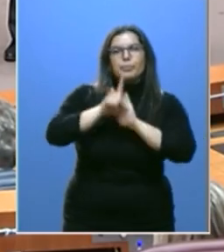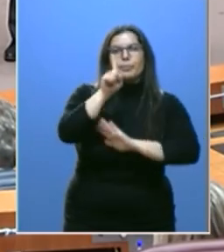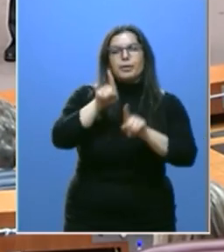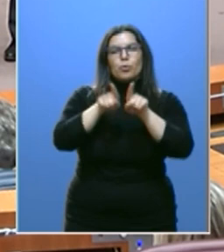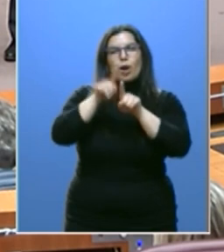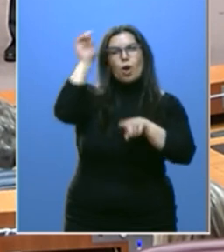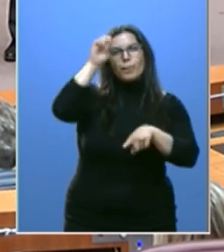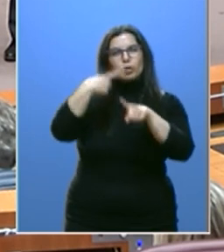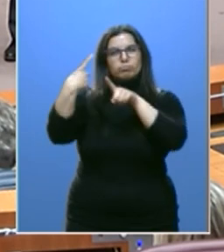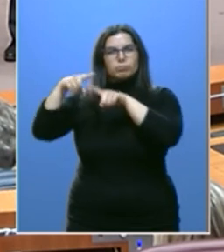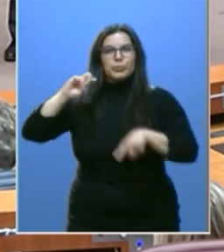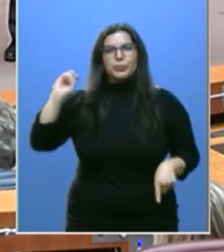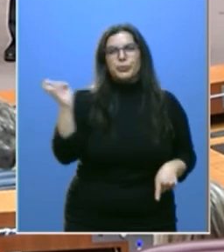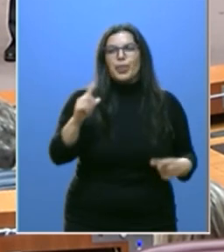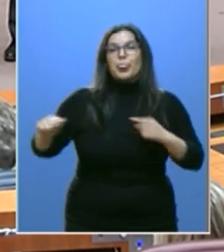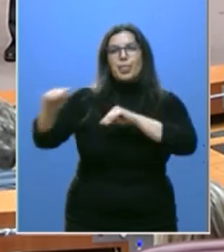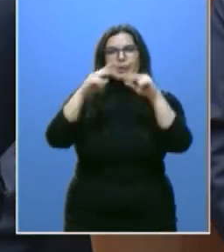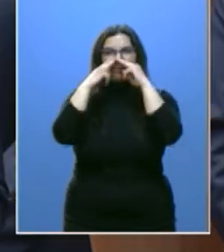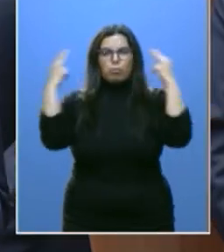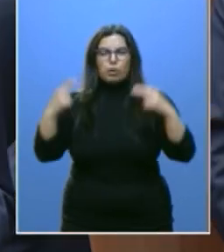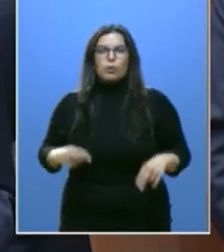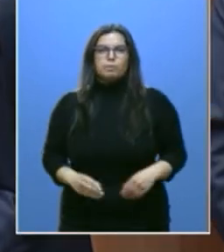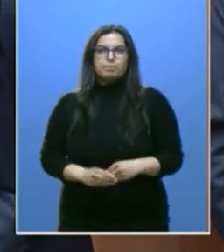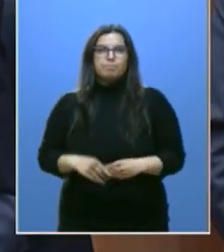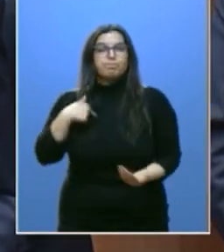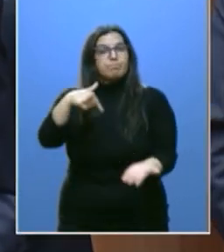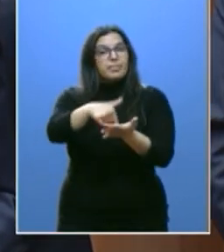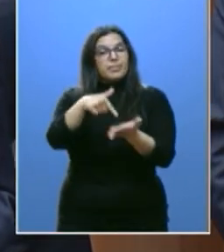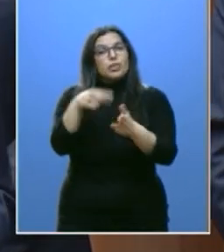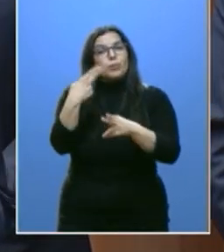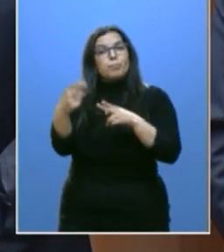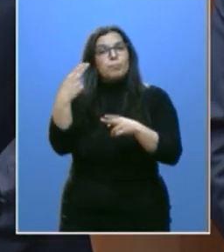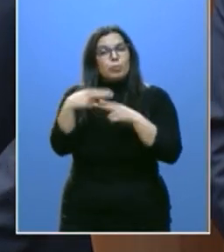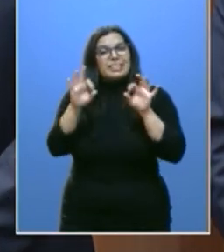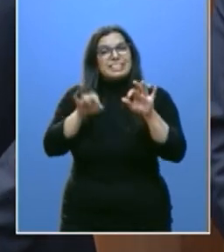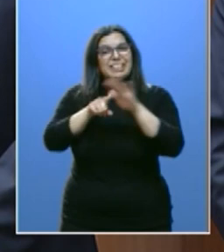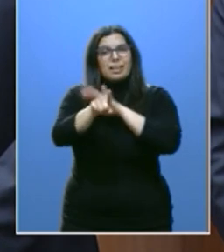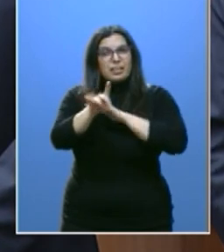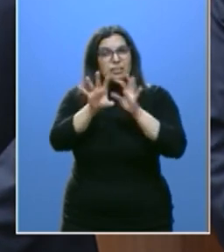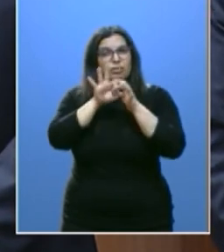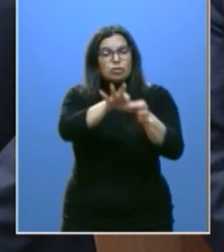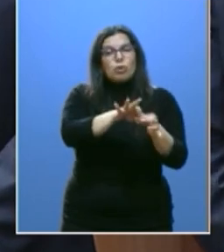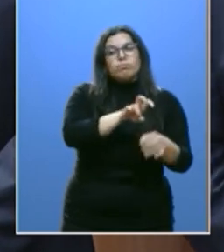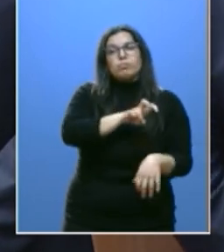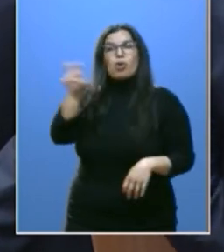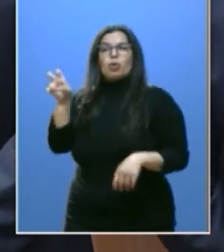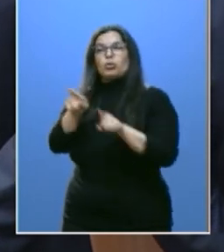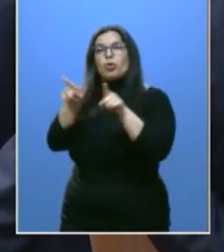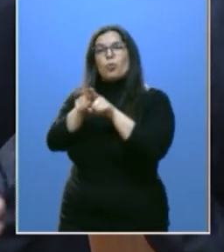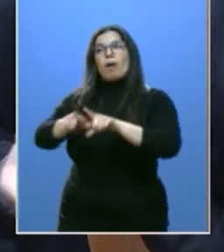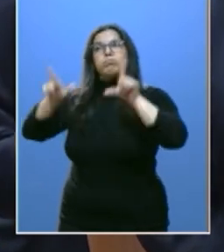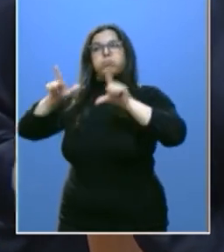de opiniones y con el debate público. Yo reivindico esa política de gestión frente a la política de gestos.